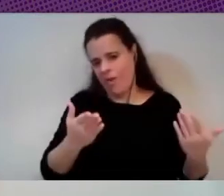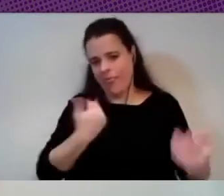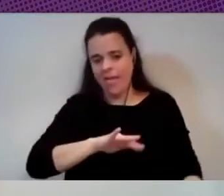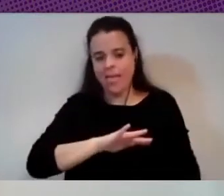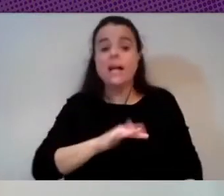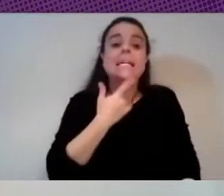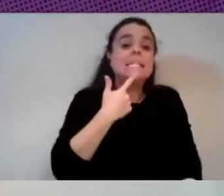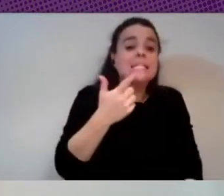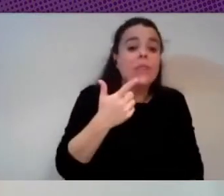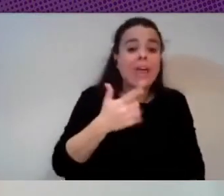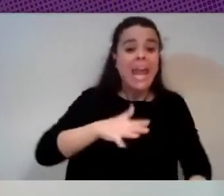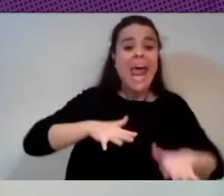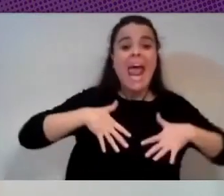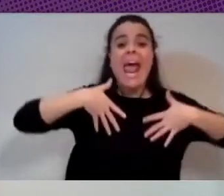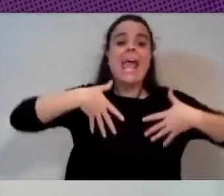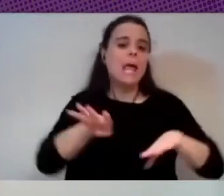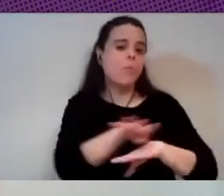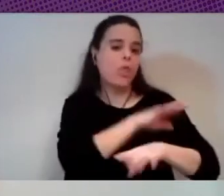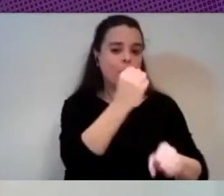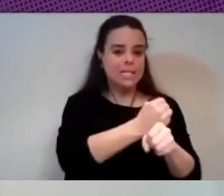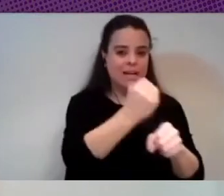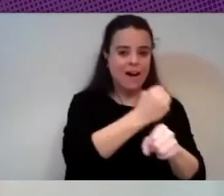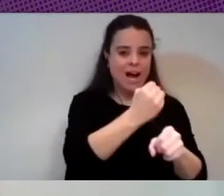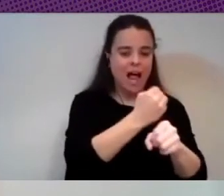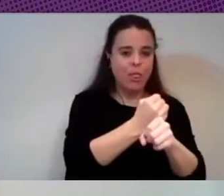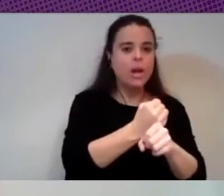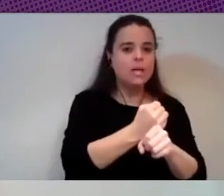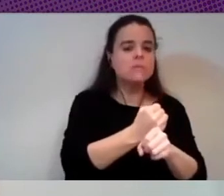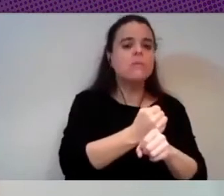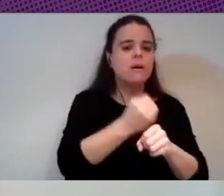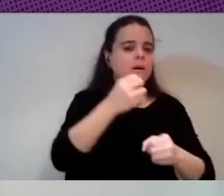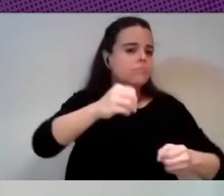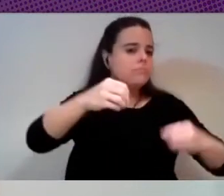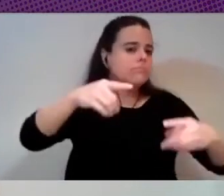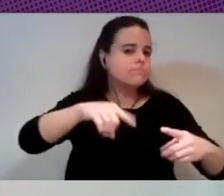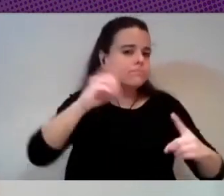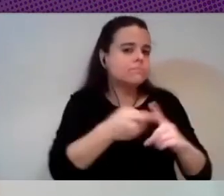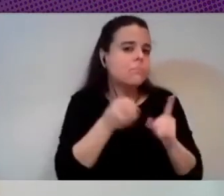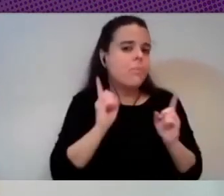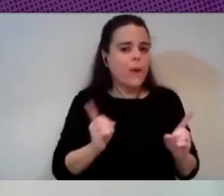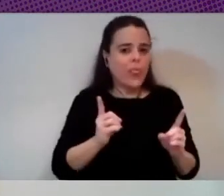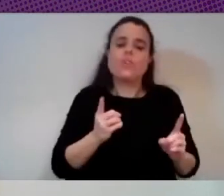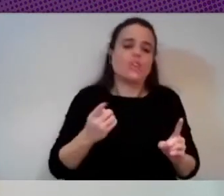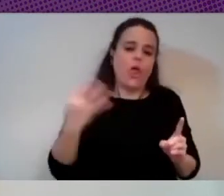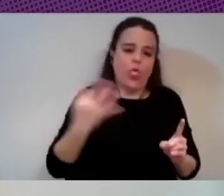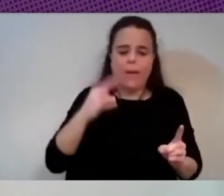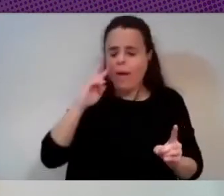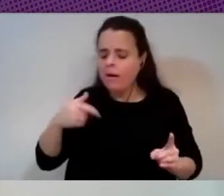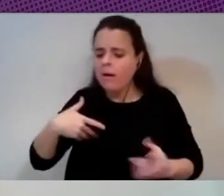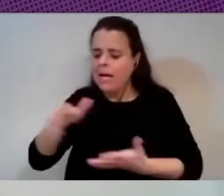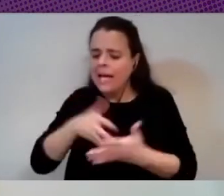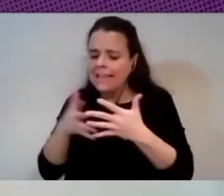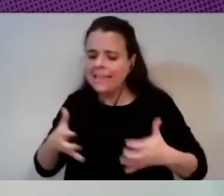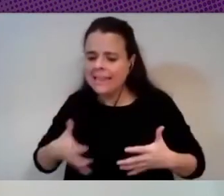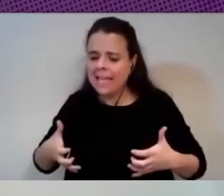que predicen emociones en los trabajadores y te tienes que ir a ver textos críticos de psicología para ver qué tal es esto de